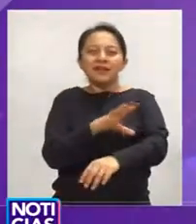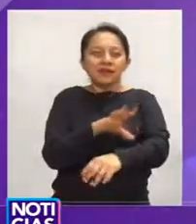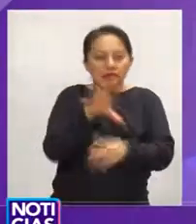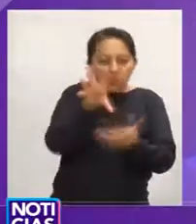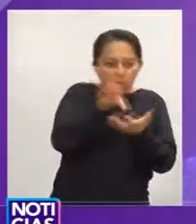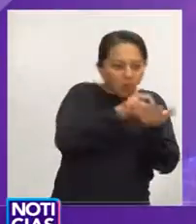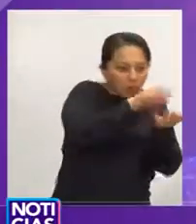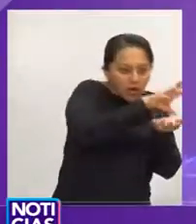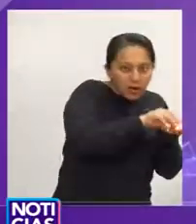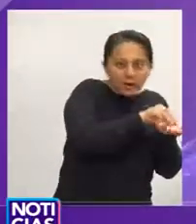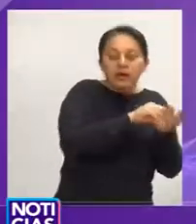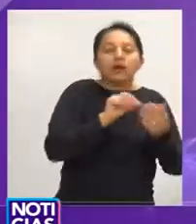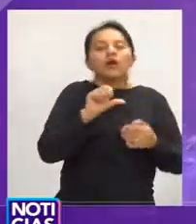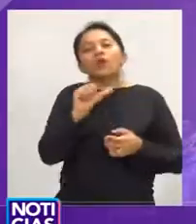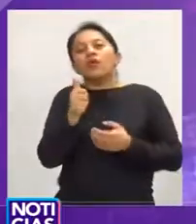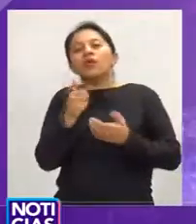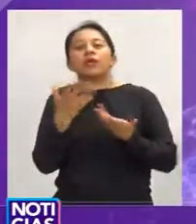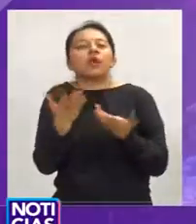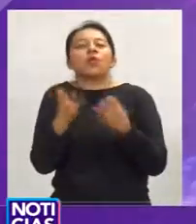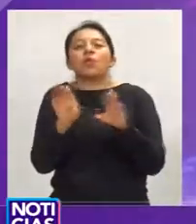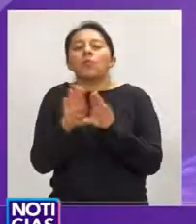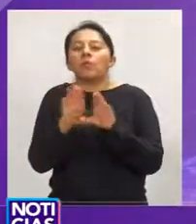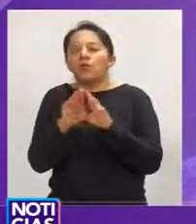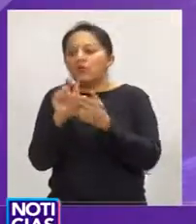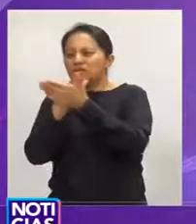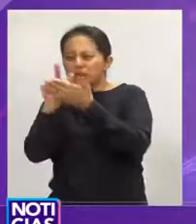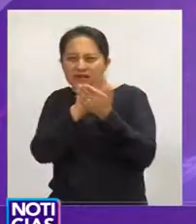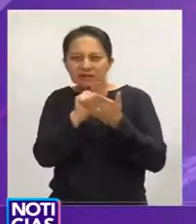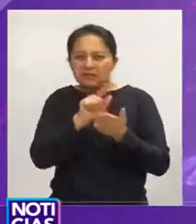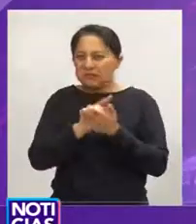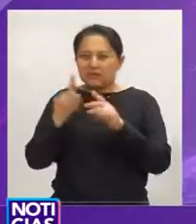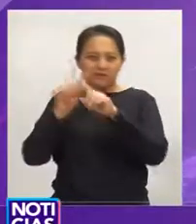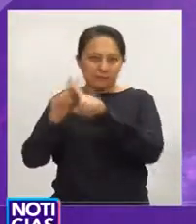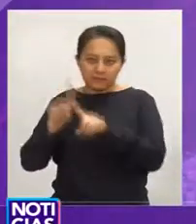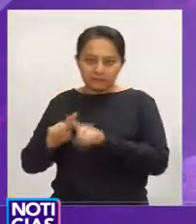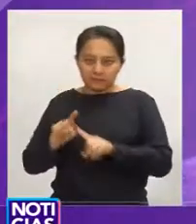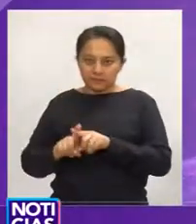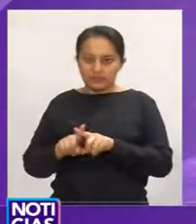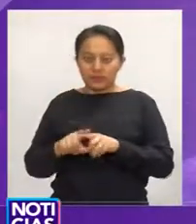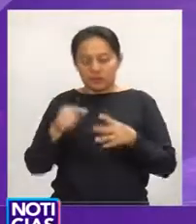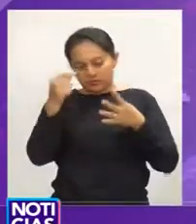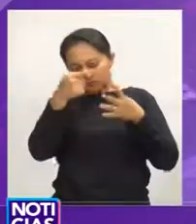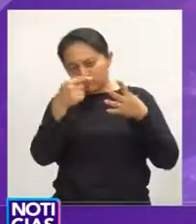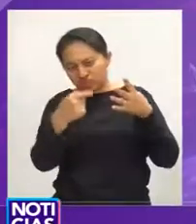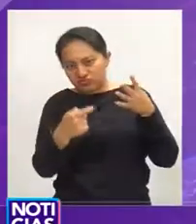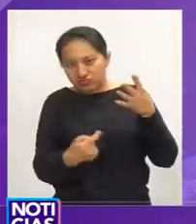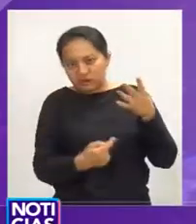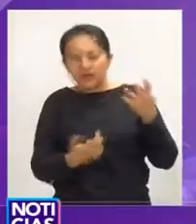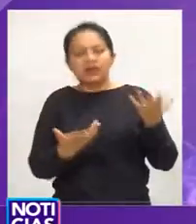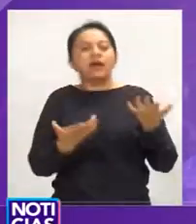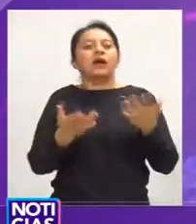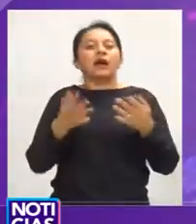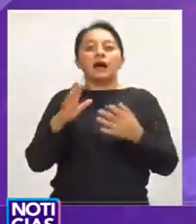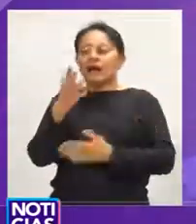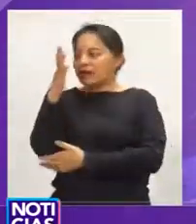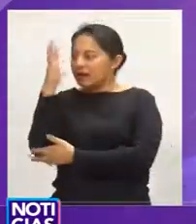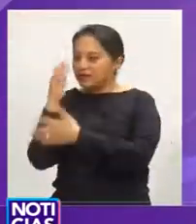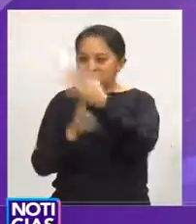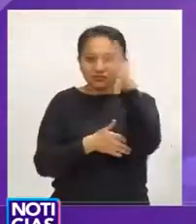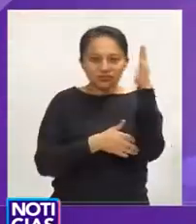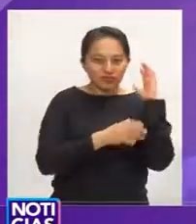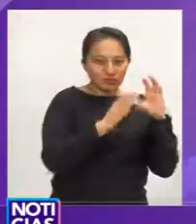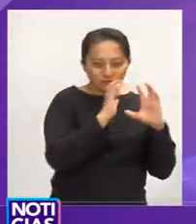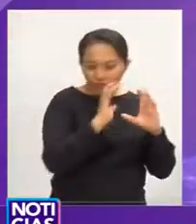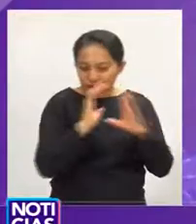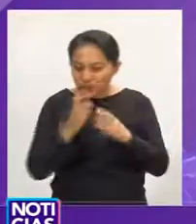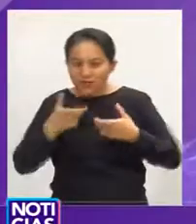vulnerabilidad y un inventario de sumideros de carbono, bosques o cuerpos de agua. Por su parte, la diputada presidenta de la Comisión